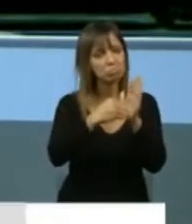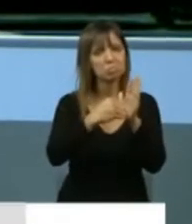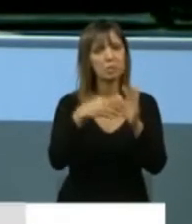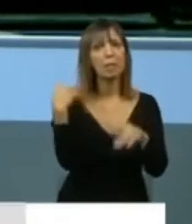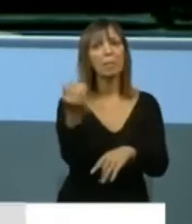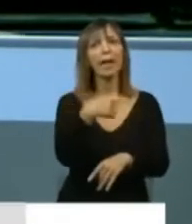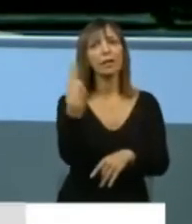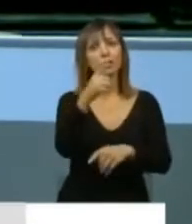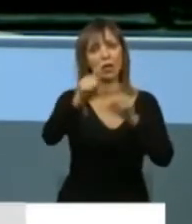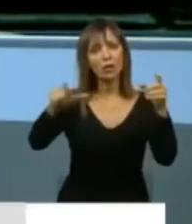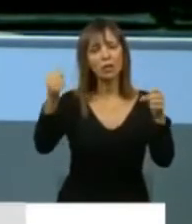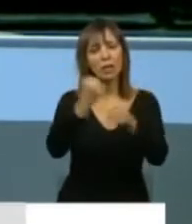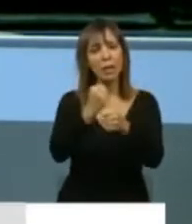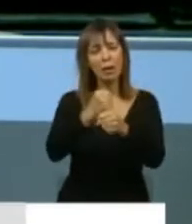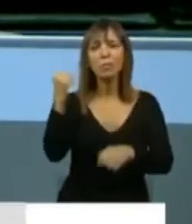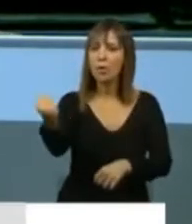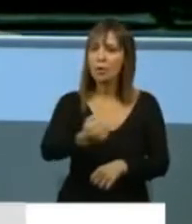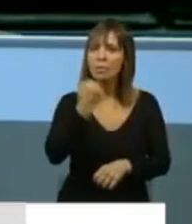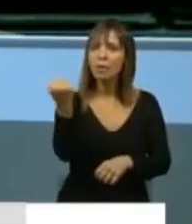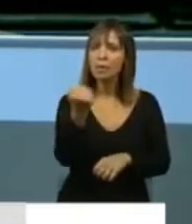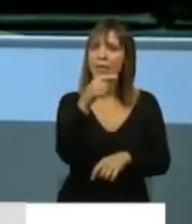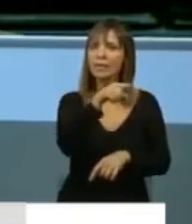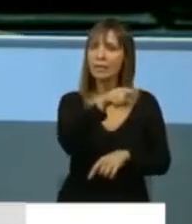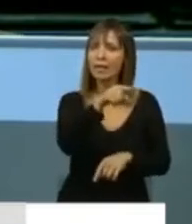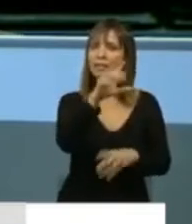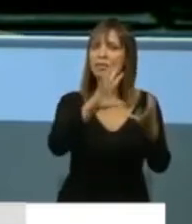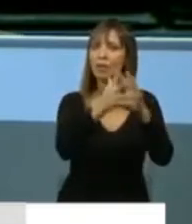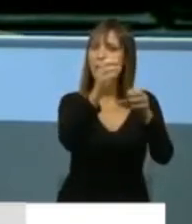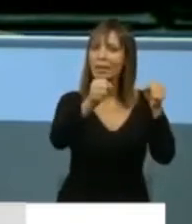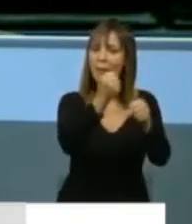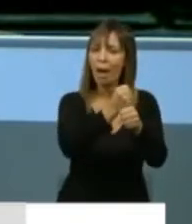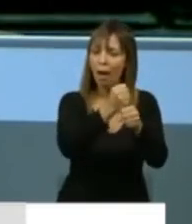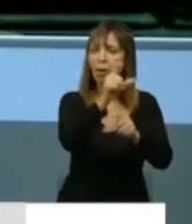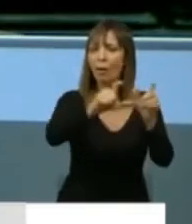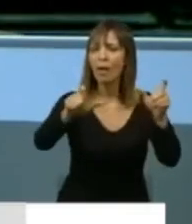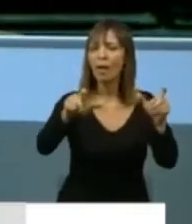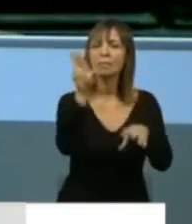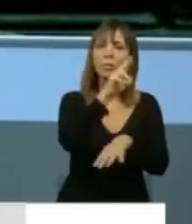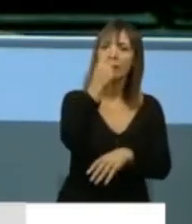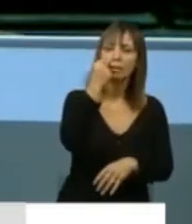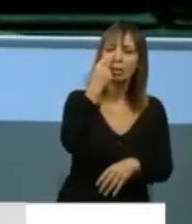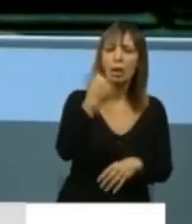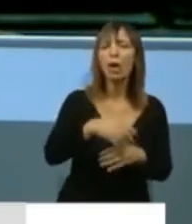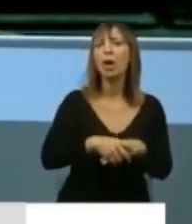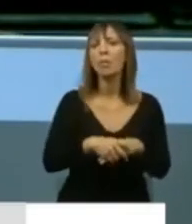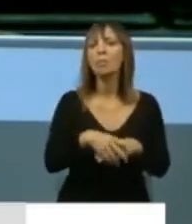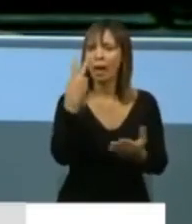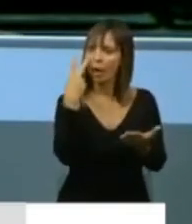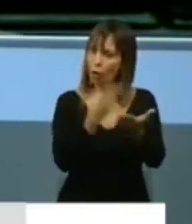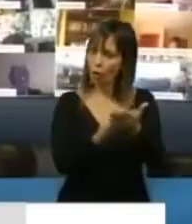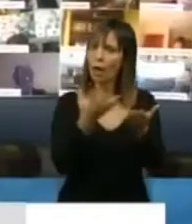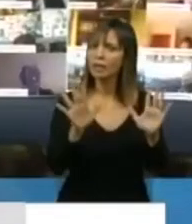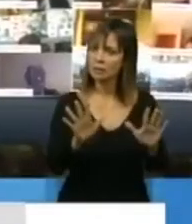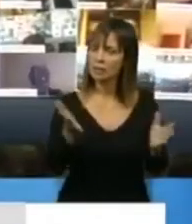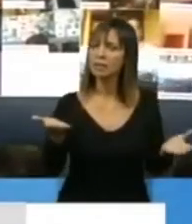que esta tarea que llevan a cabo los compañeros y las compañeras se reconozca de esta forma.